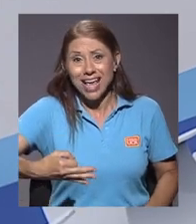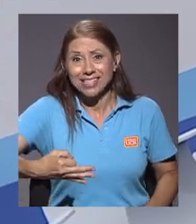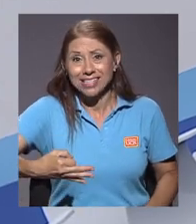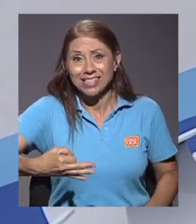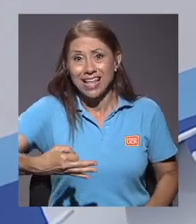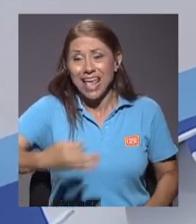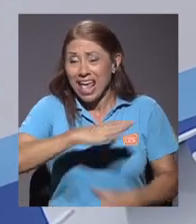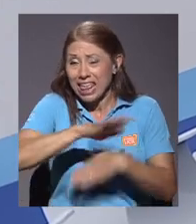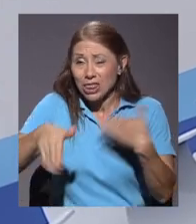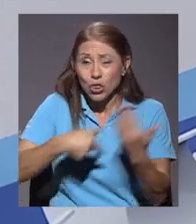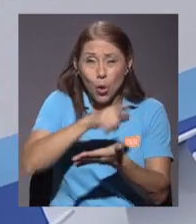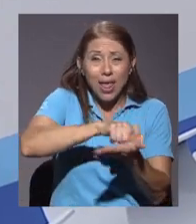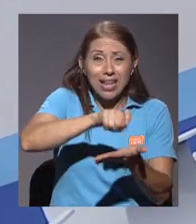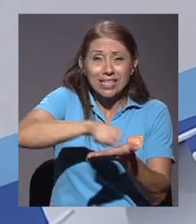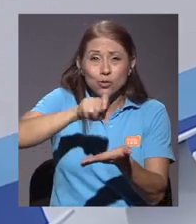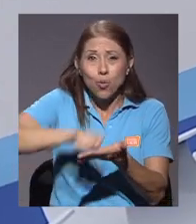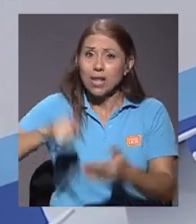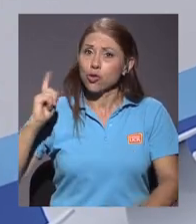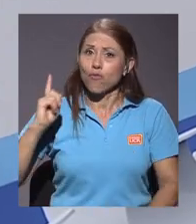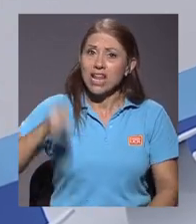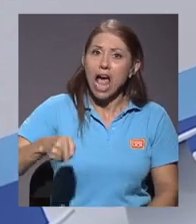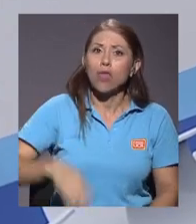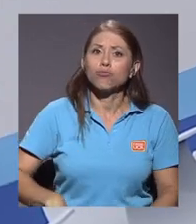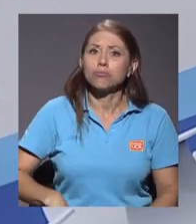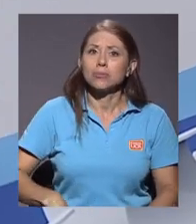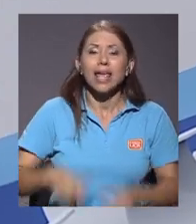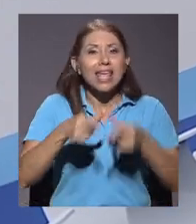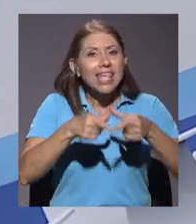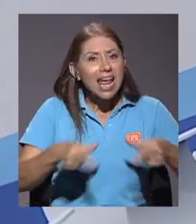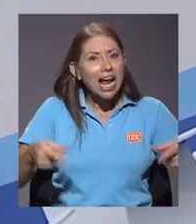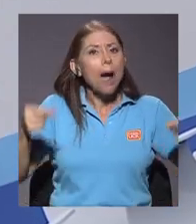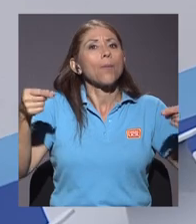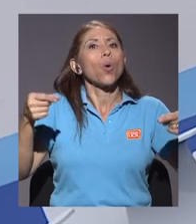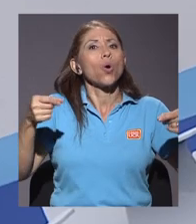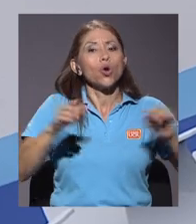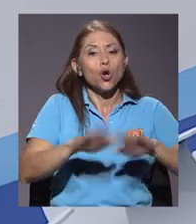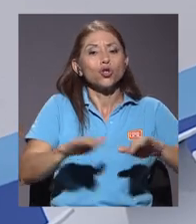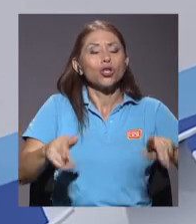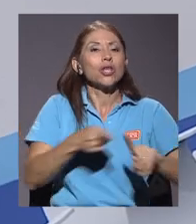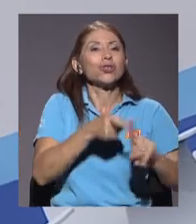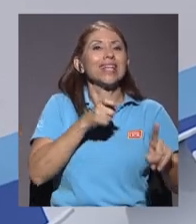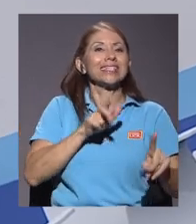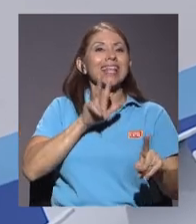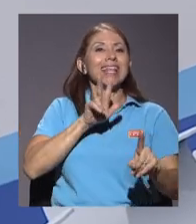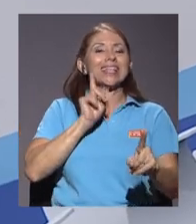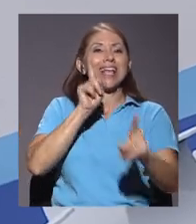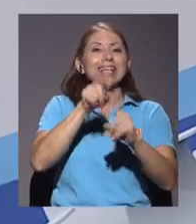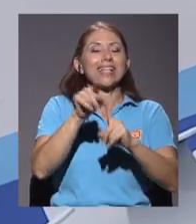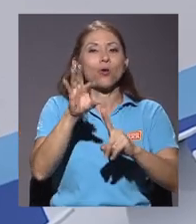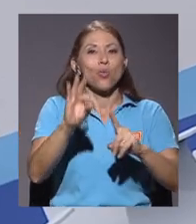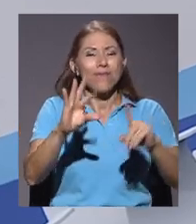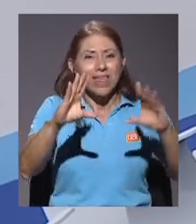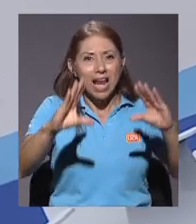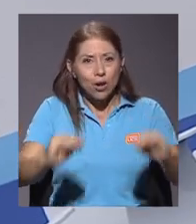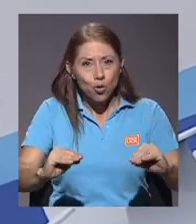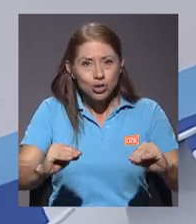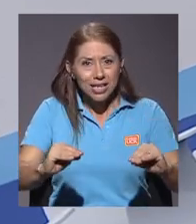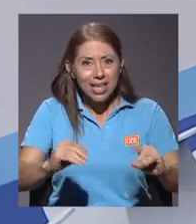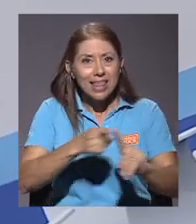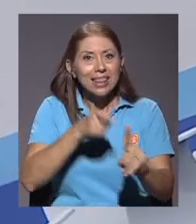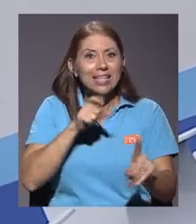días obligado en todas las escuelas y en Japón los niños van a clase de música de las tres a las nueve de la noche, de lunes a sábado,